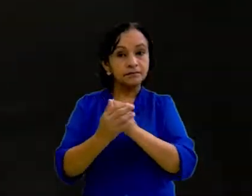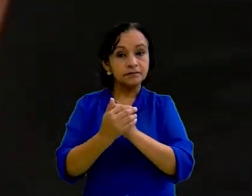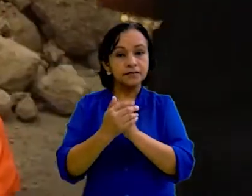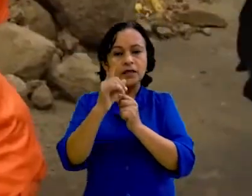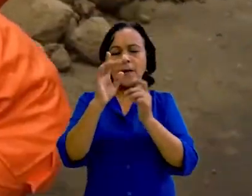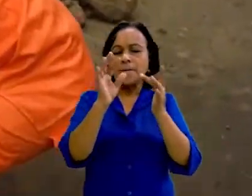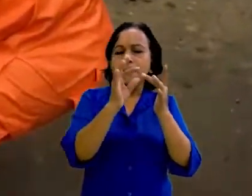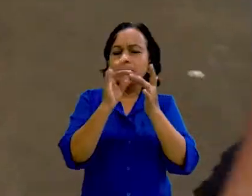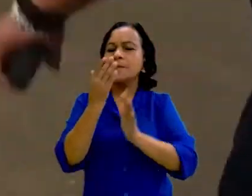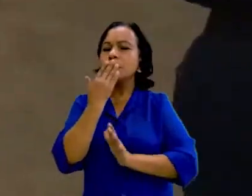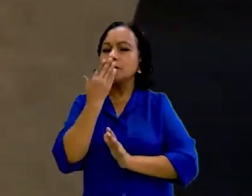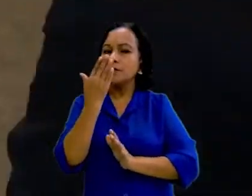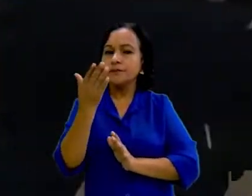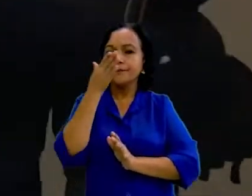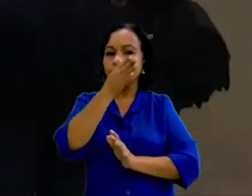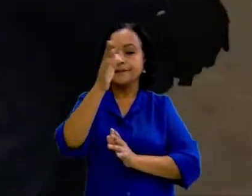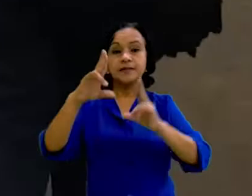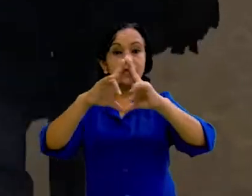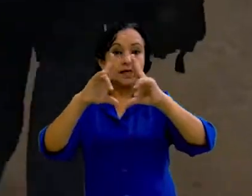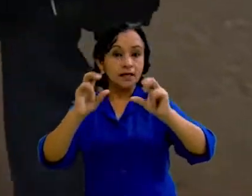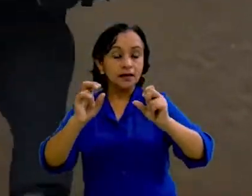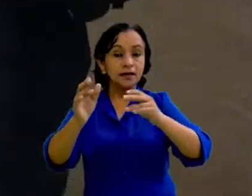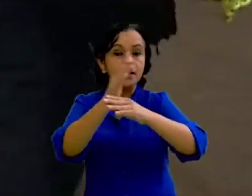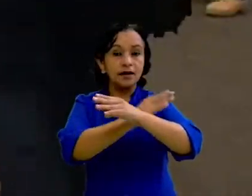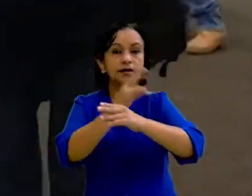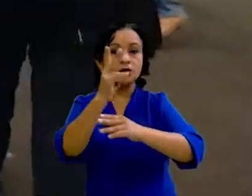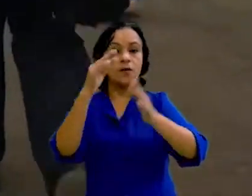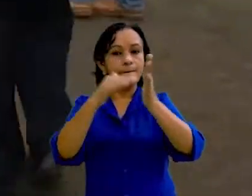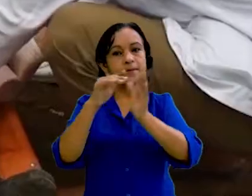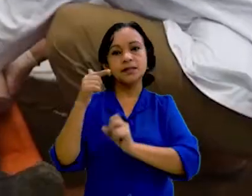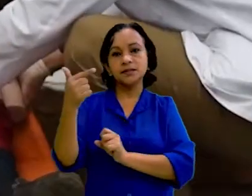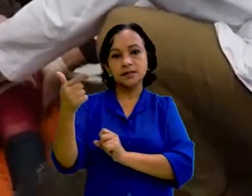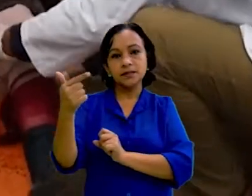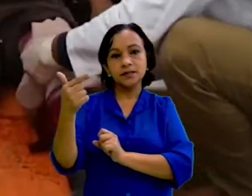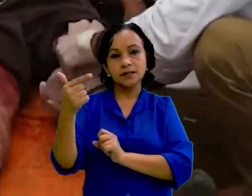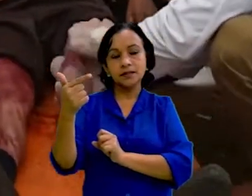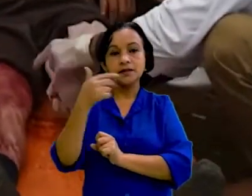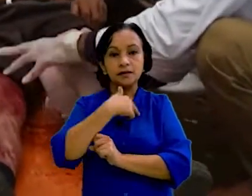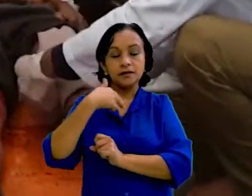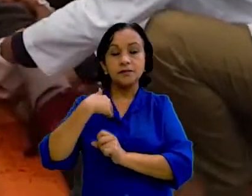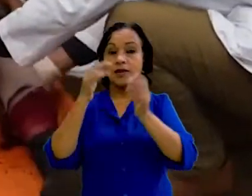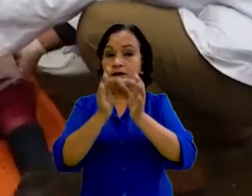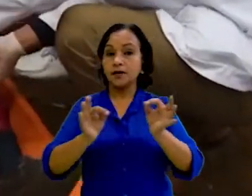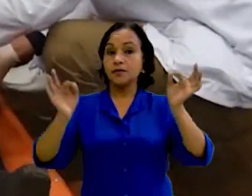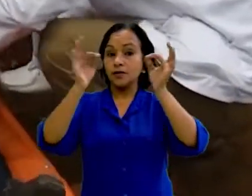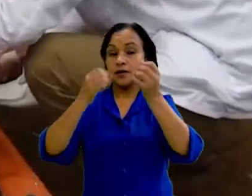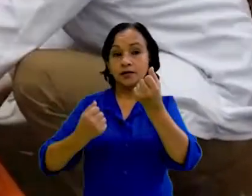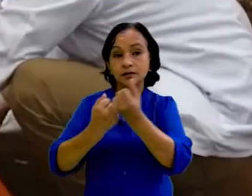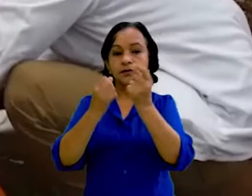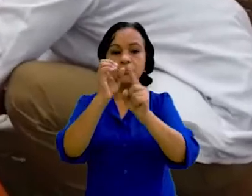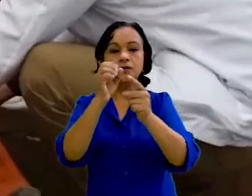hay un antecedente exitoso dentro de la gestión de riesgo nicaragüense antes del año 2007, y que también tuvo como principal fortaleza